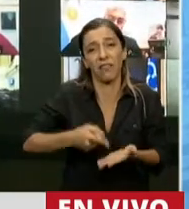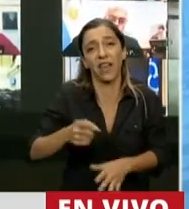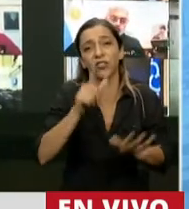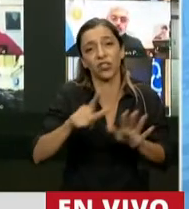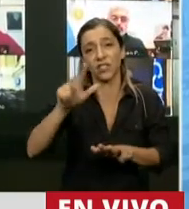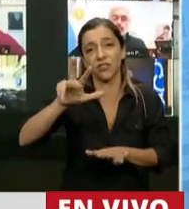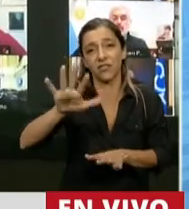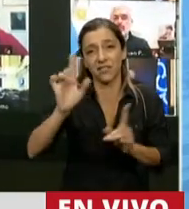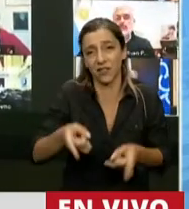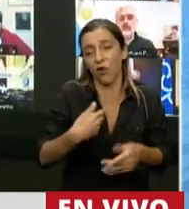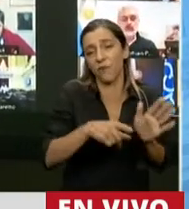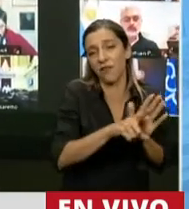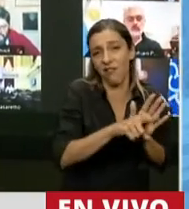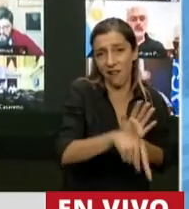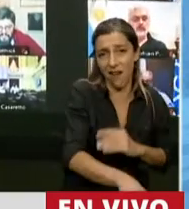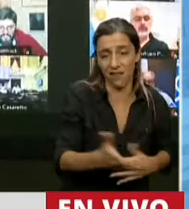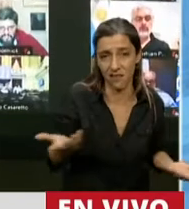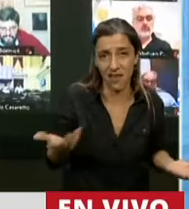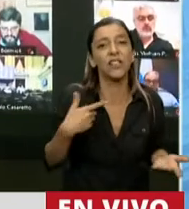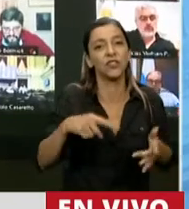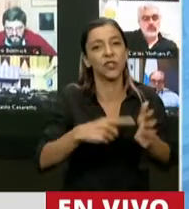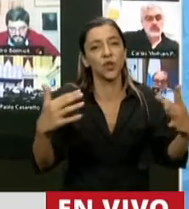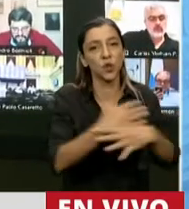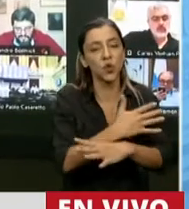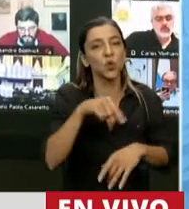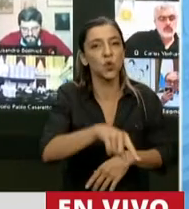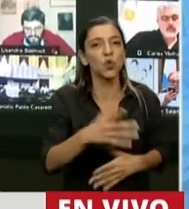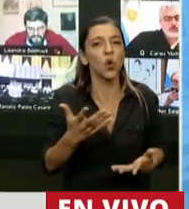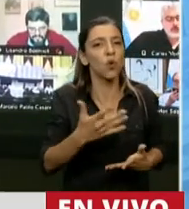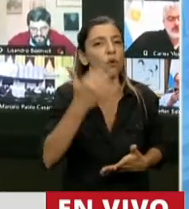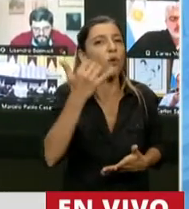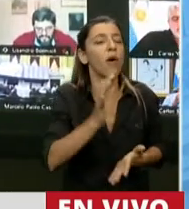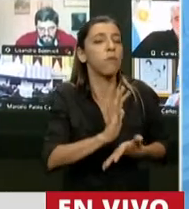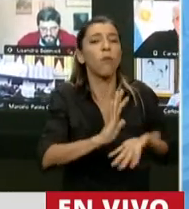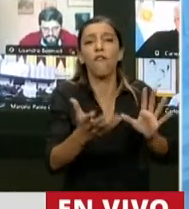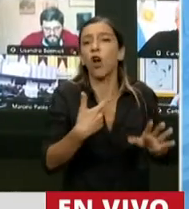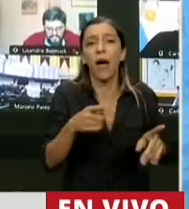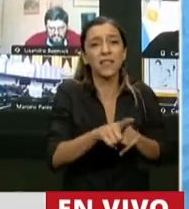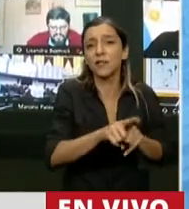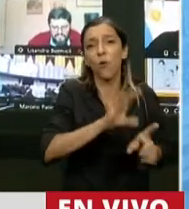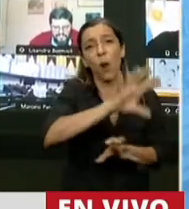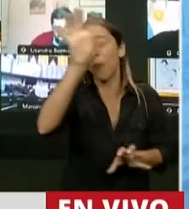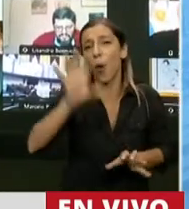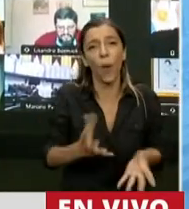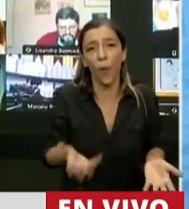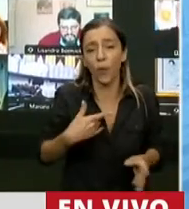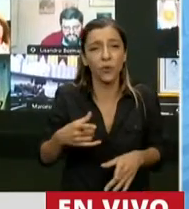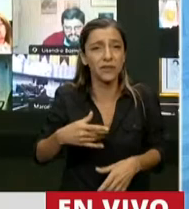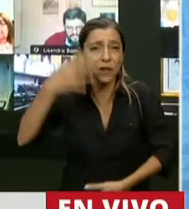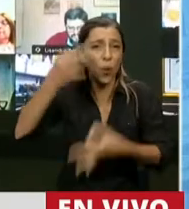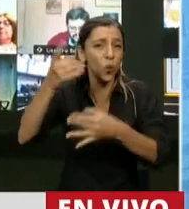con esta ley. Y que quede claro que la Ciudad Autónoma de Buenos Aires tiene estatus de provincia. Lo dijo la Corte